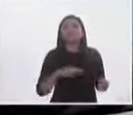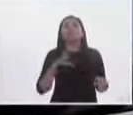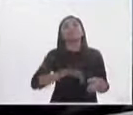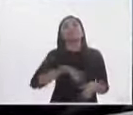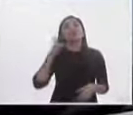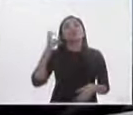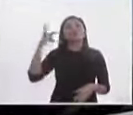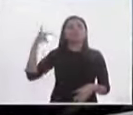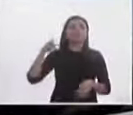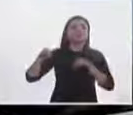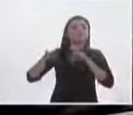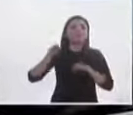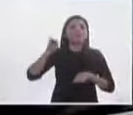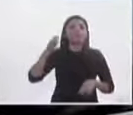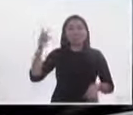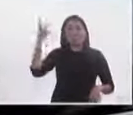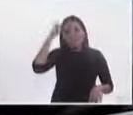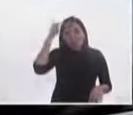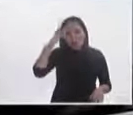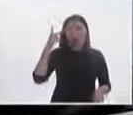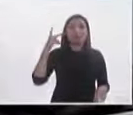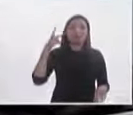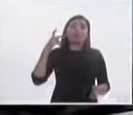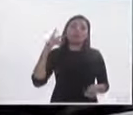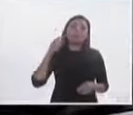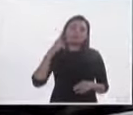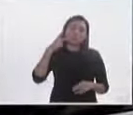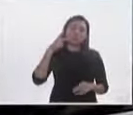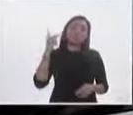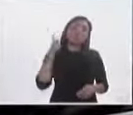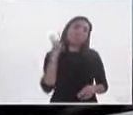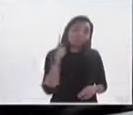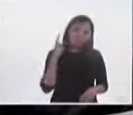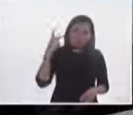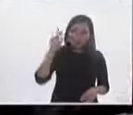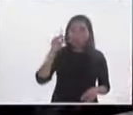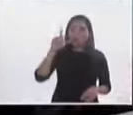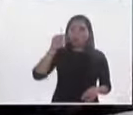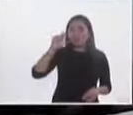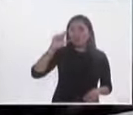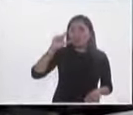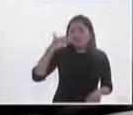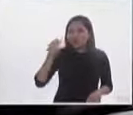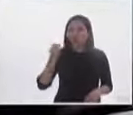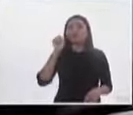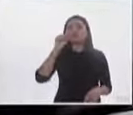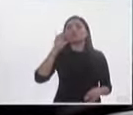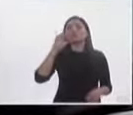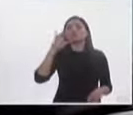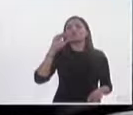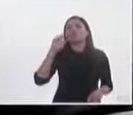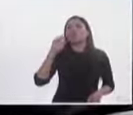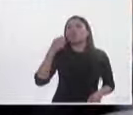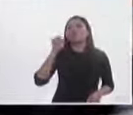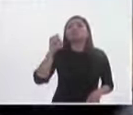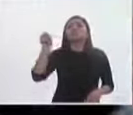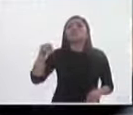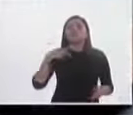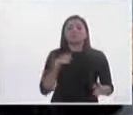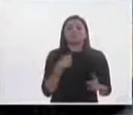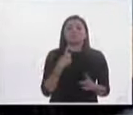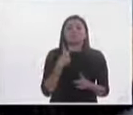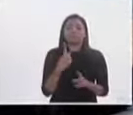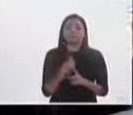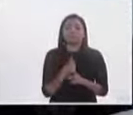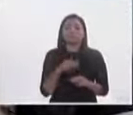politólogos psicoanalistas y hasta psiquiatras tendrían que ayudarnos a entender para ver cuál es el comportamiento de los electores frente a la